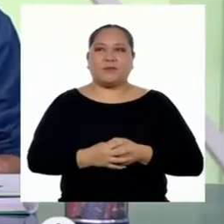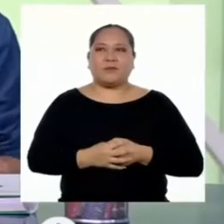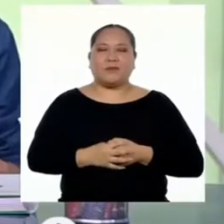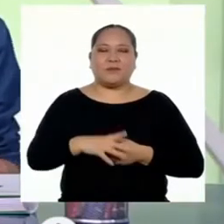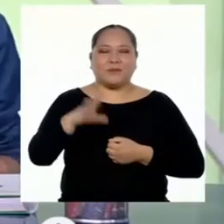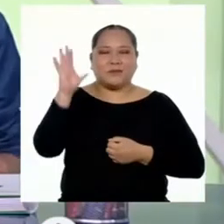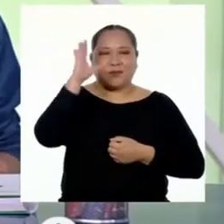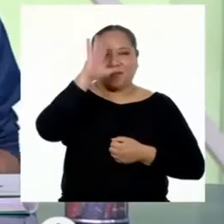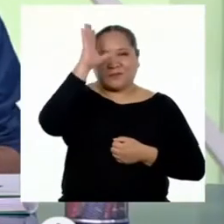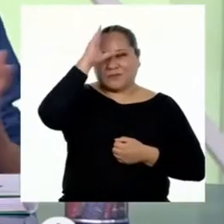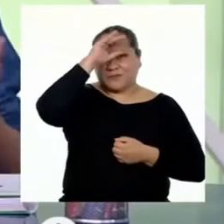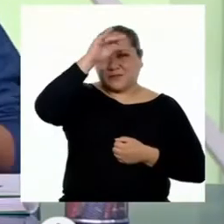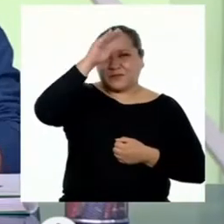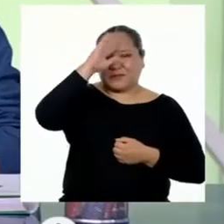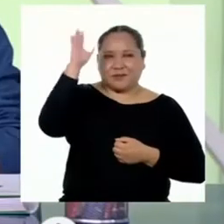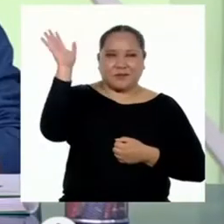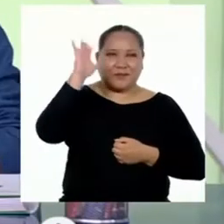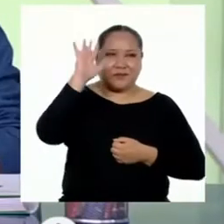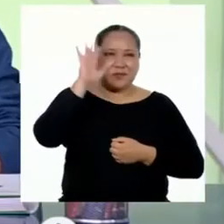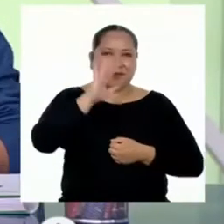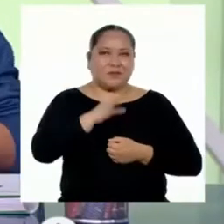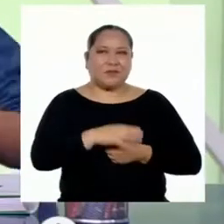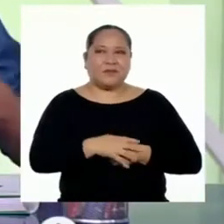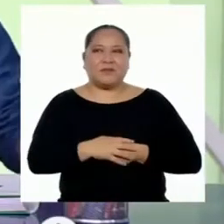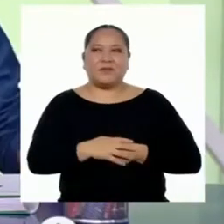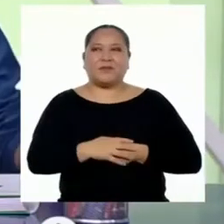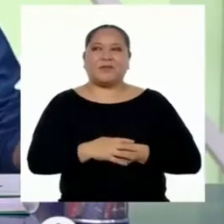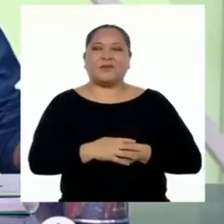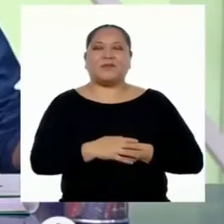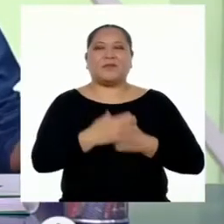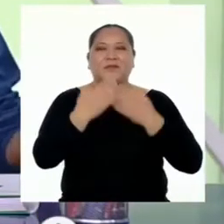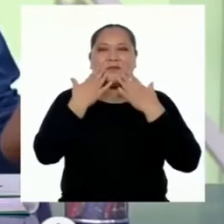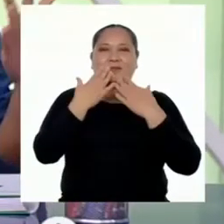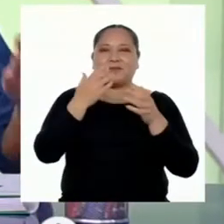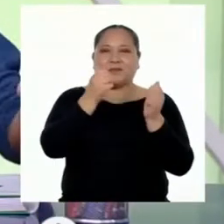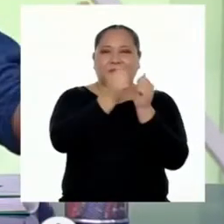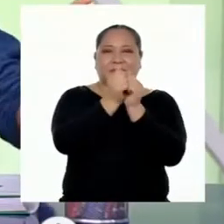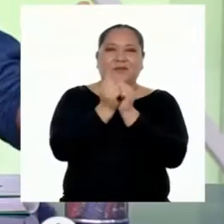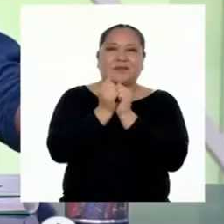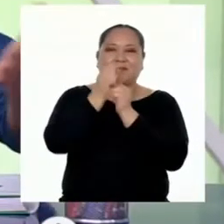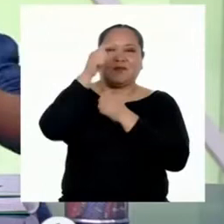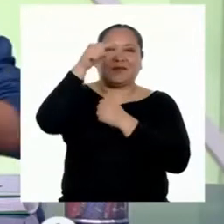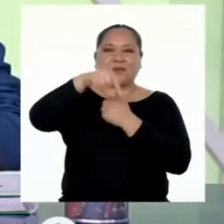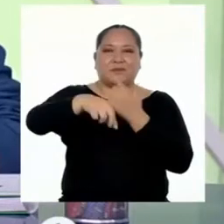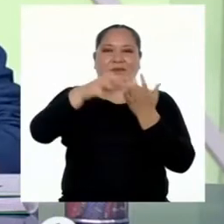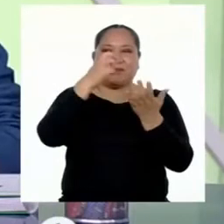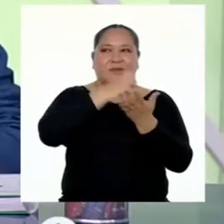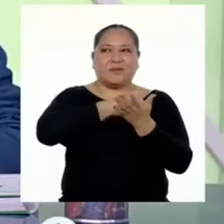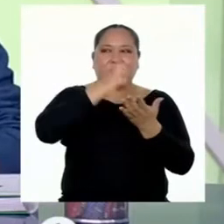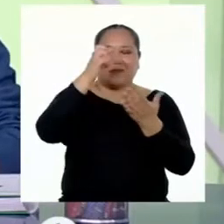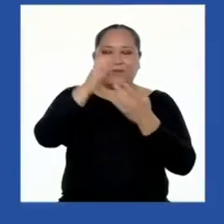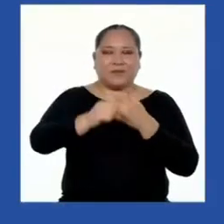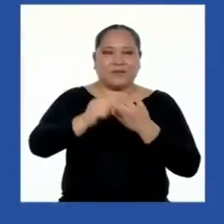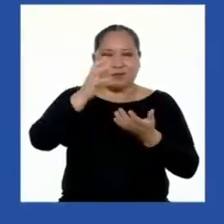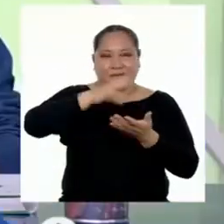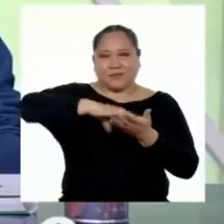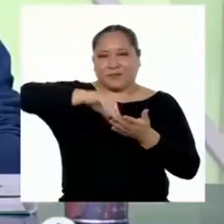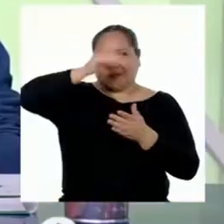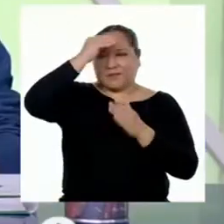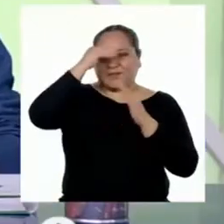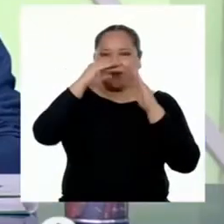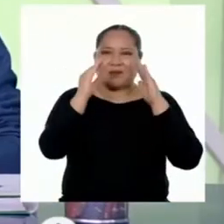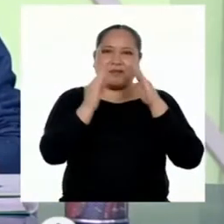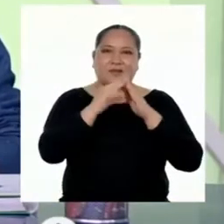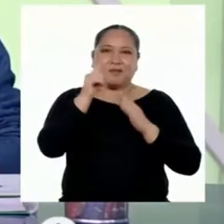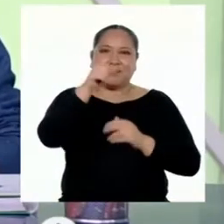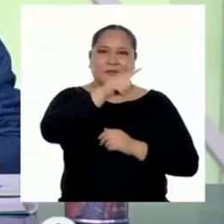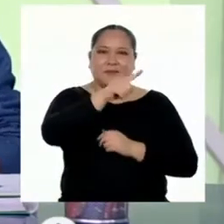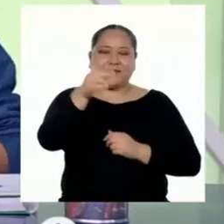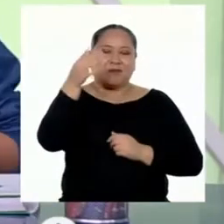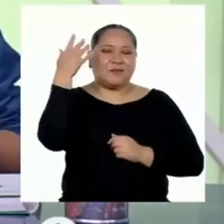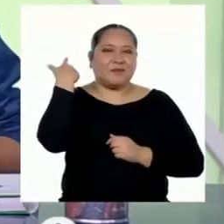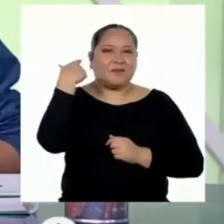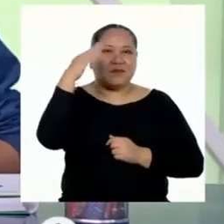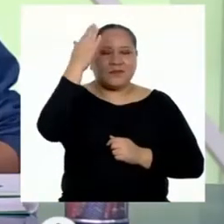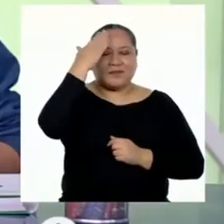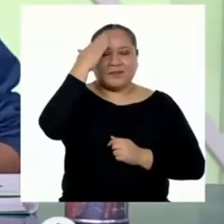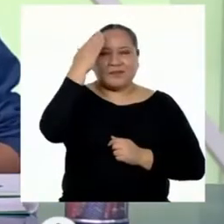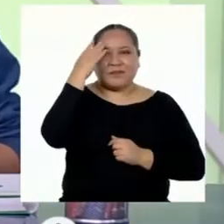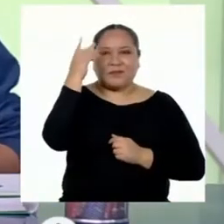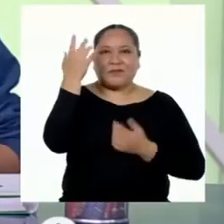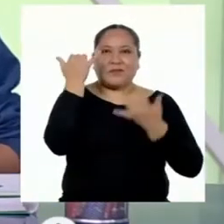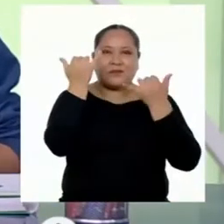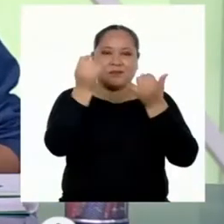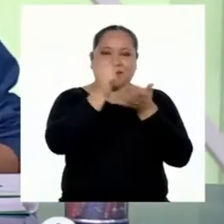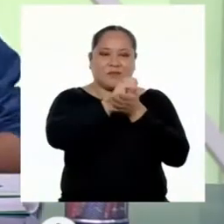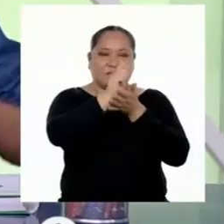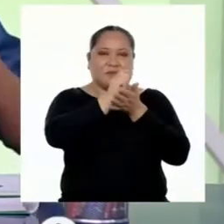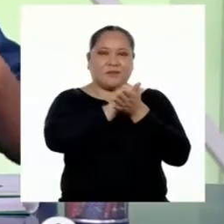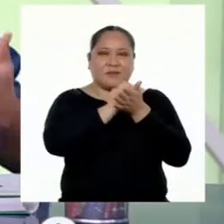¡Hola, chicas! ¡Hola, chicos! ¿Cómo están? Gracias por acompañarnos en este programa de Aprendo en Casa. Como ustedes ya saben, hoy nos toca